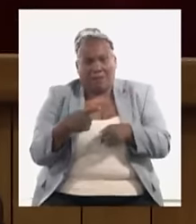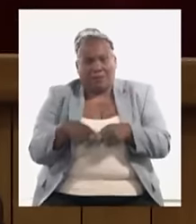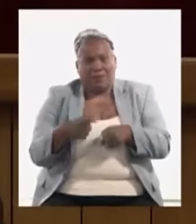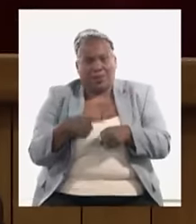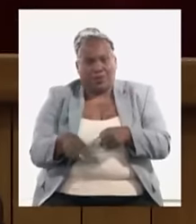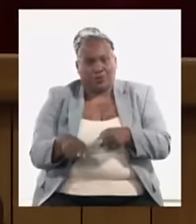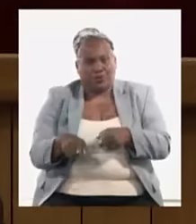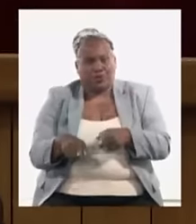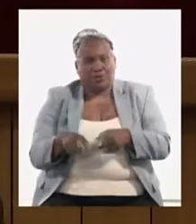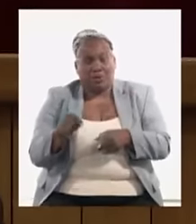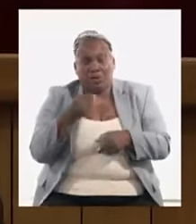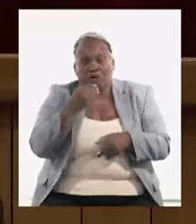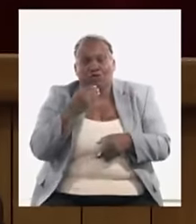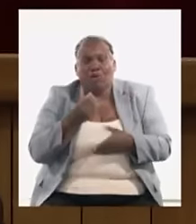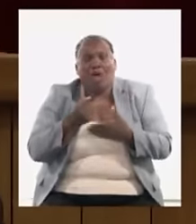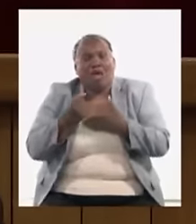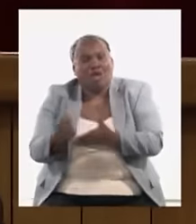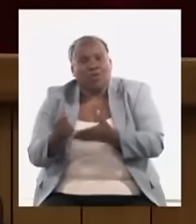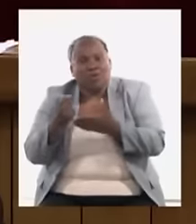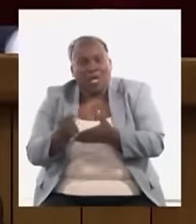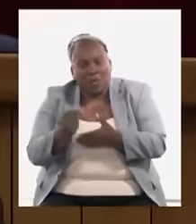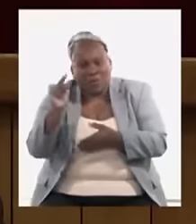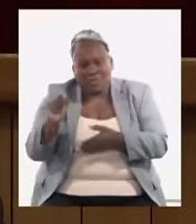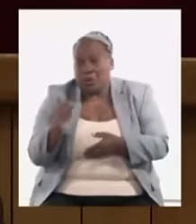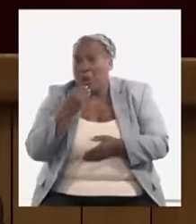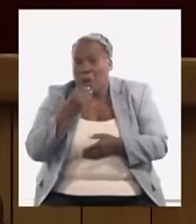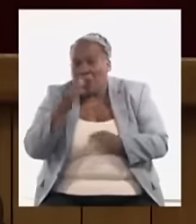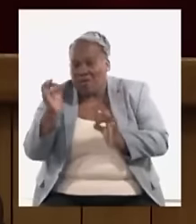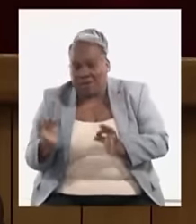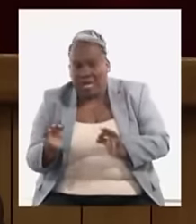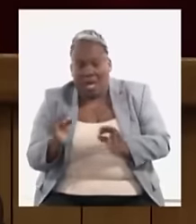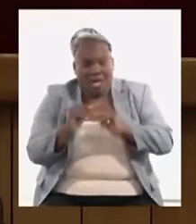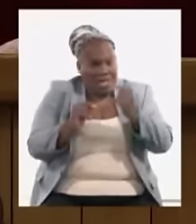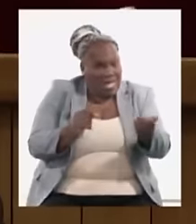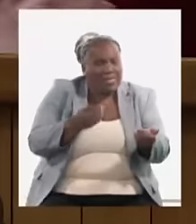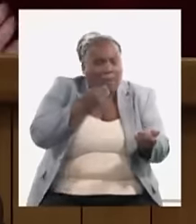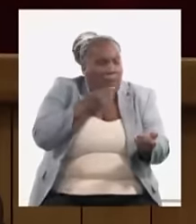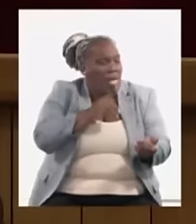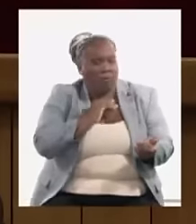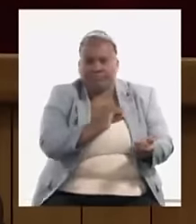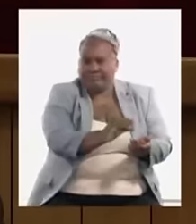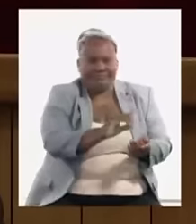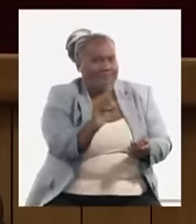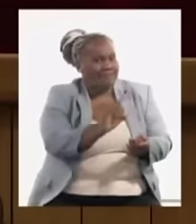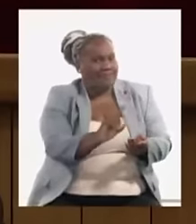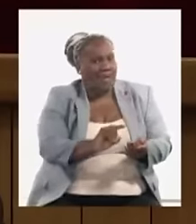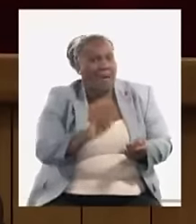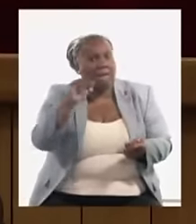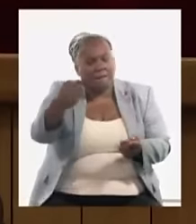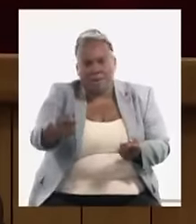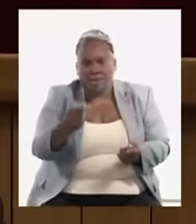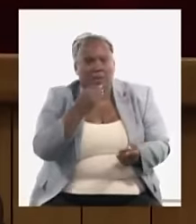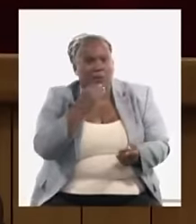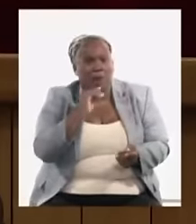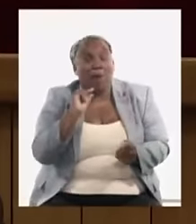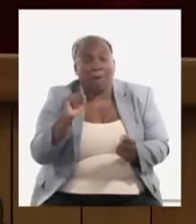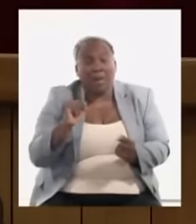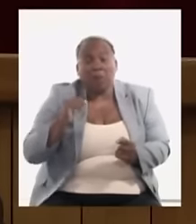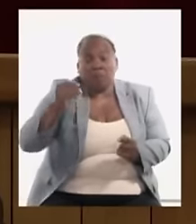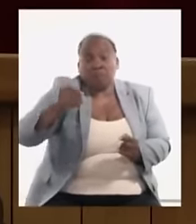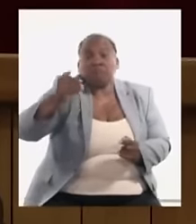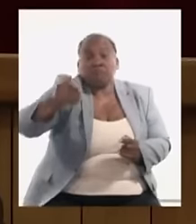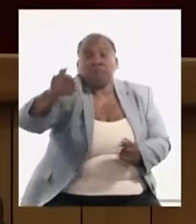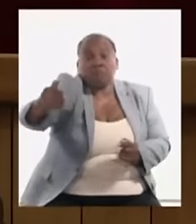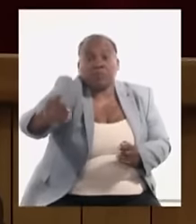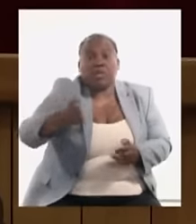subsidiando a todo el que realmente no pueda es un tema que no lo vamos a hacer mañana pero vamos a seguir trabajando hasta que lleguemos ese momento porque no es